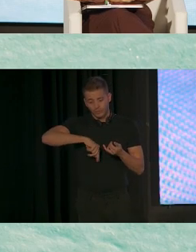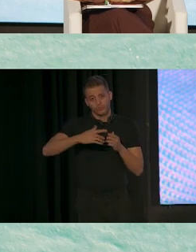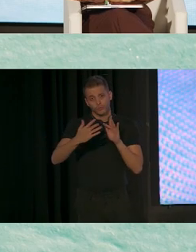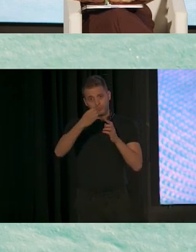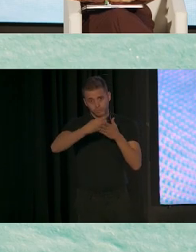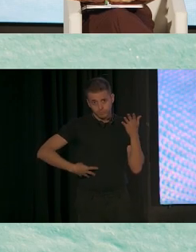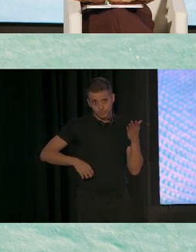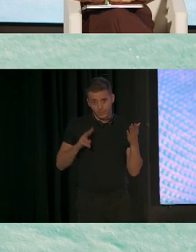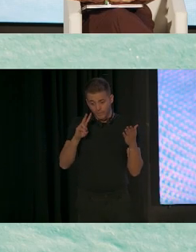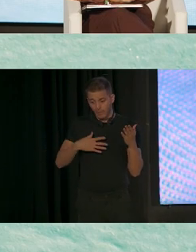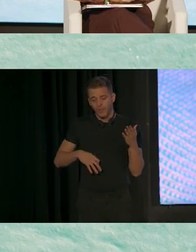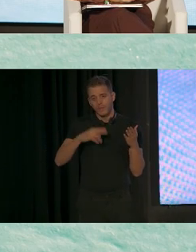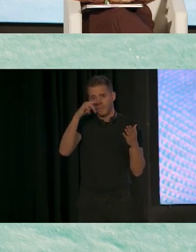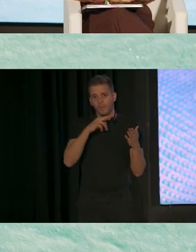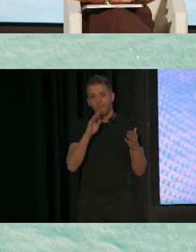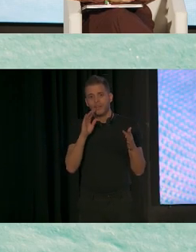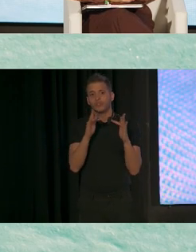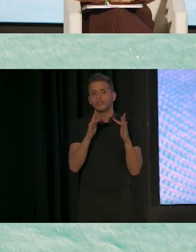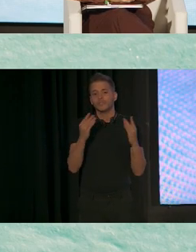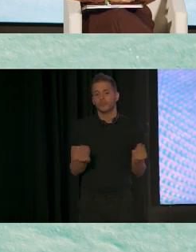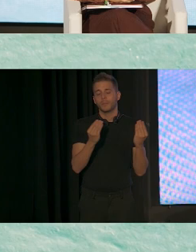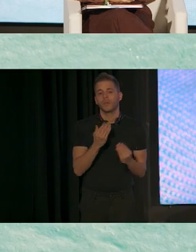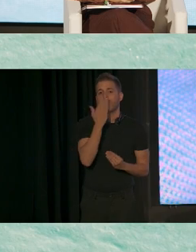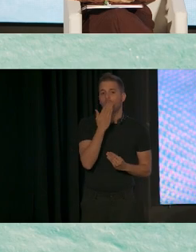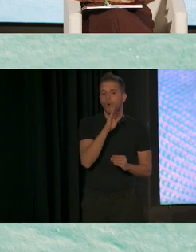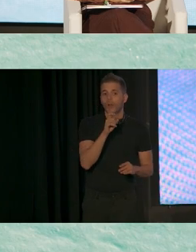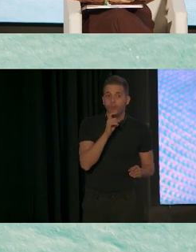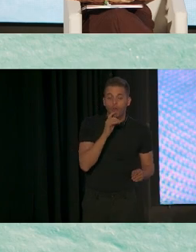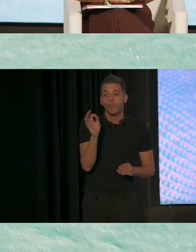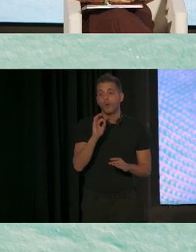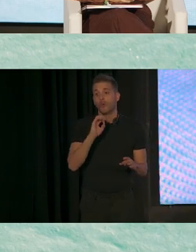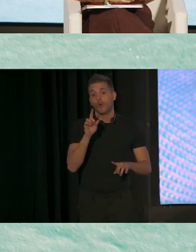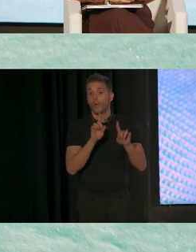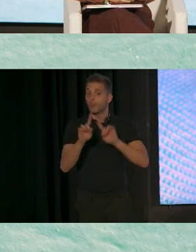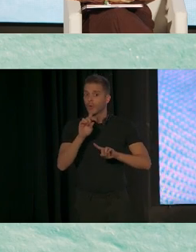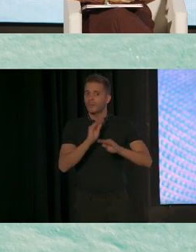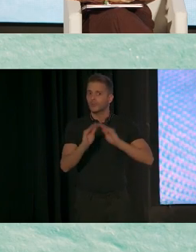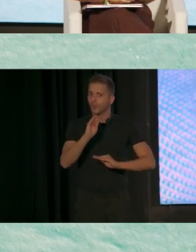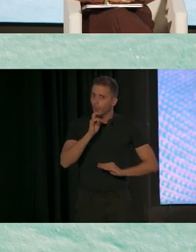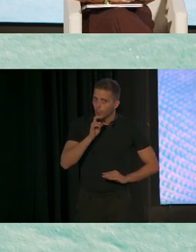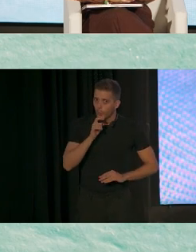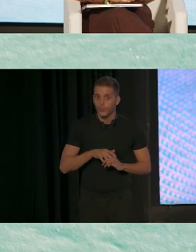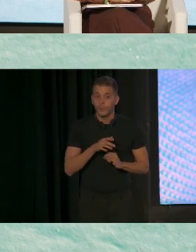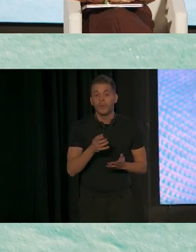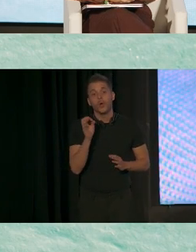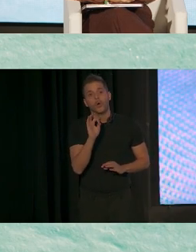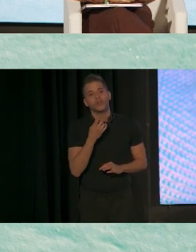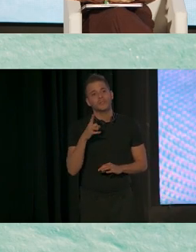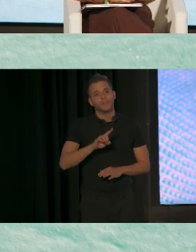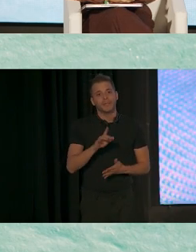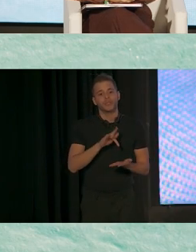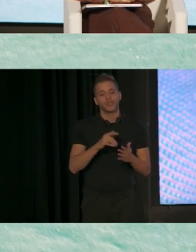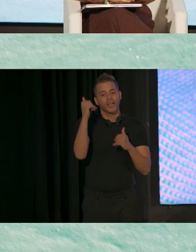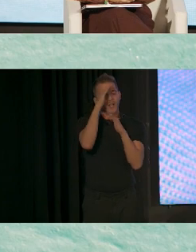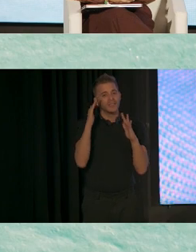comunicarse mejor con la escuela de sus hijos o resolver conflictos, sobre qué pueden hacer esperar con intervención